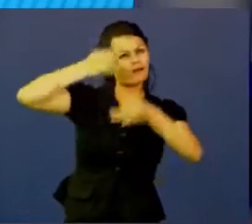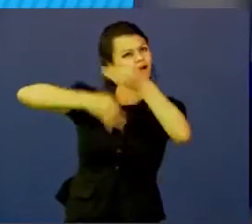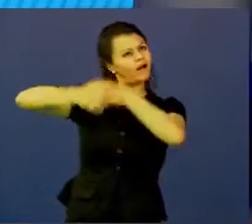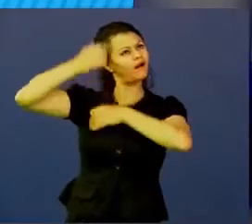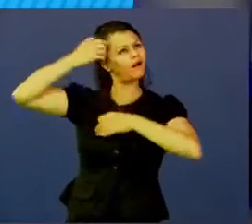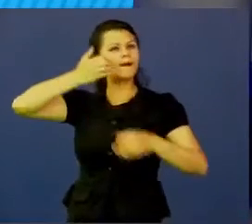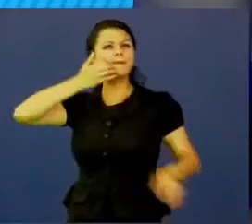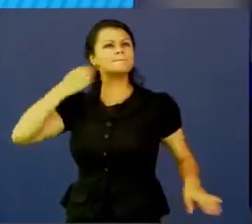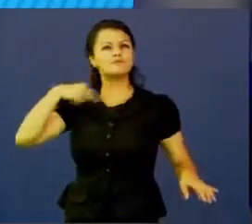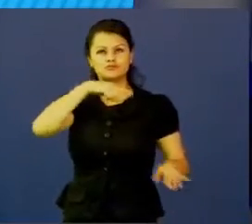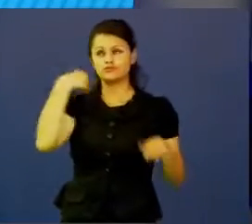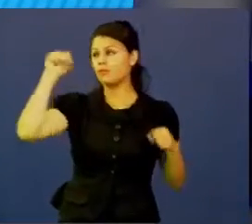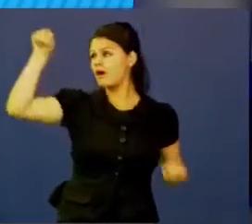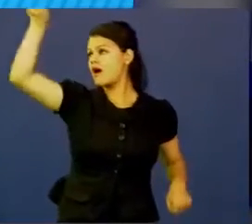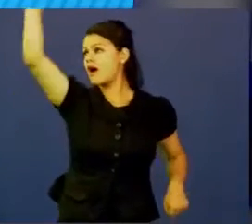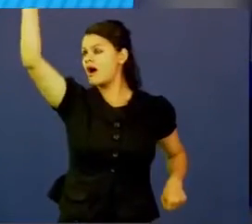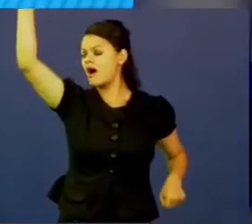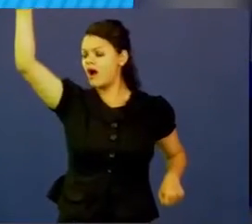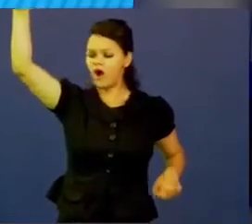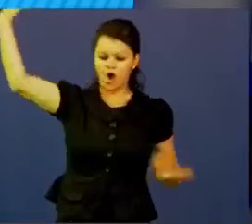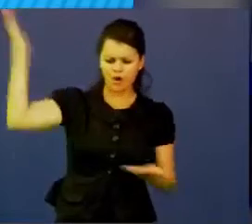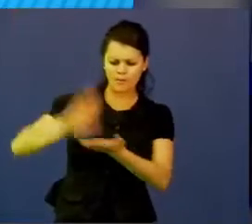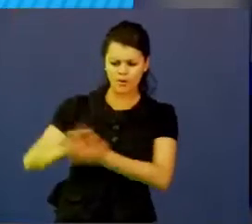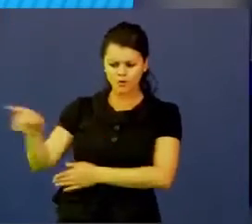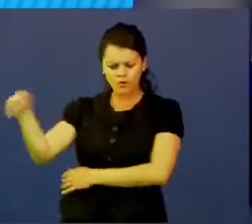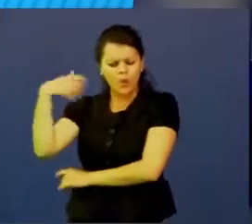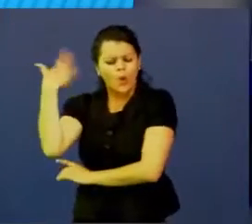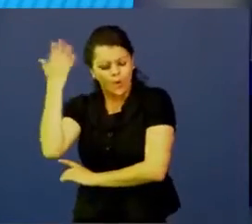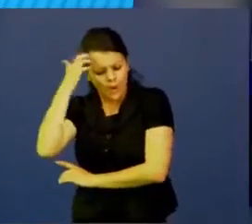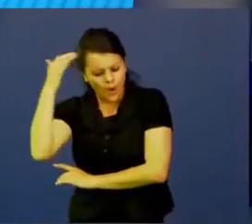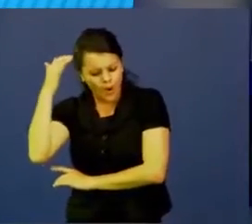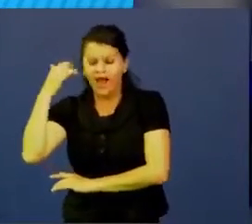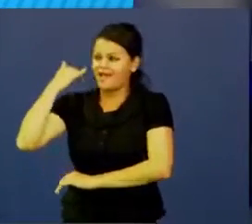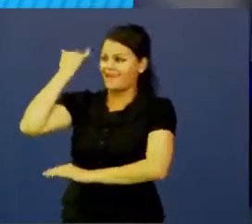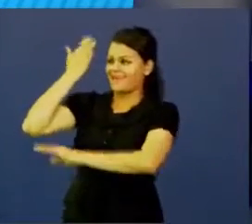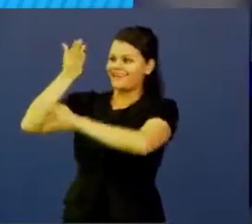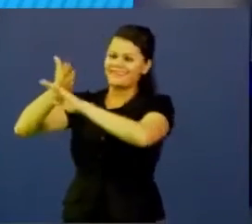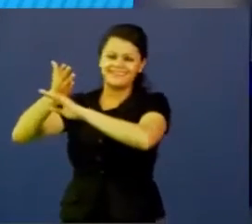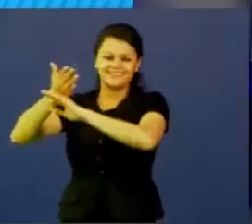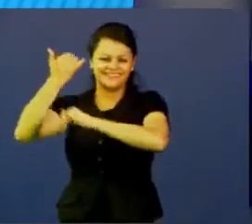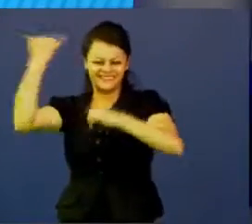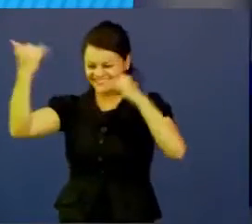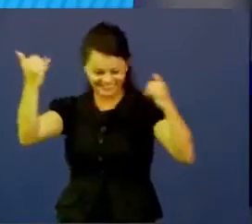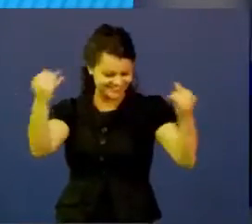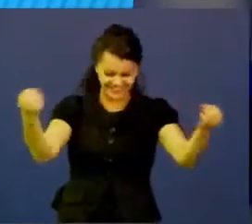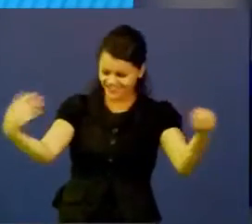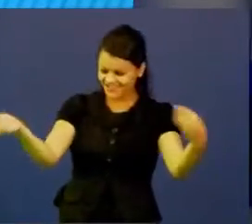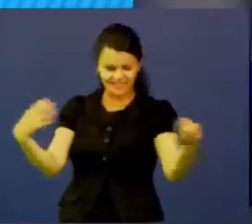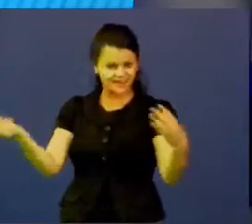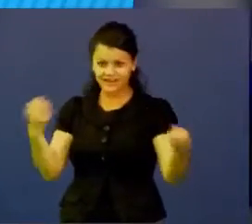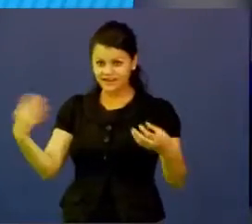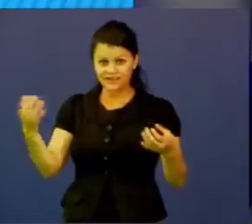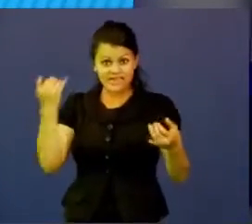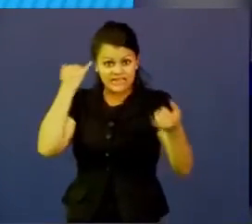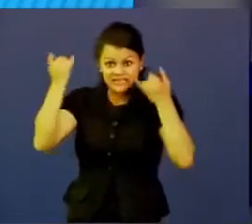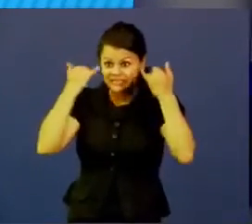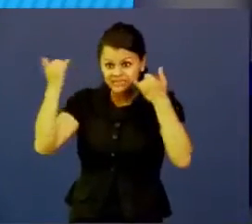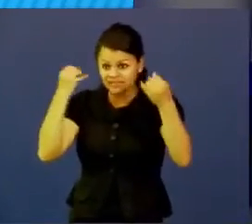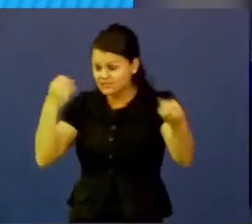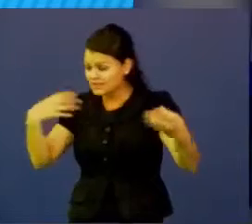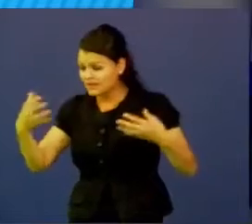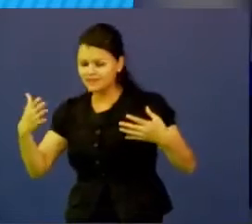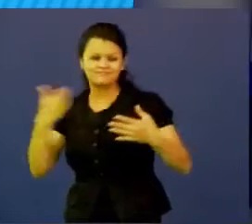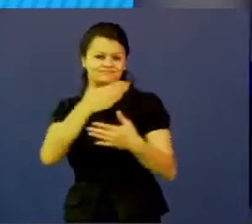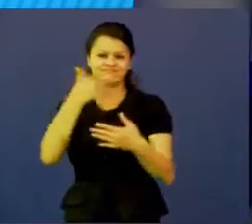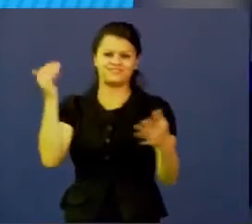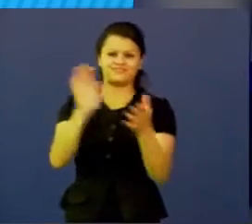Superman, cómo Superman solucionaría esa problemática. Y acá entonces ideas, ideas, entre más ideas mejor, tenemos